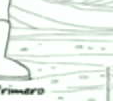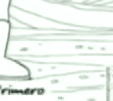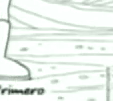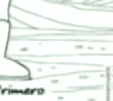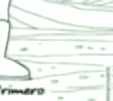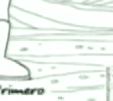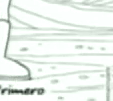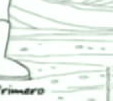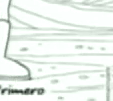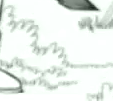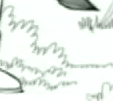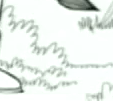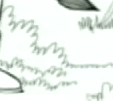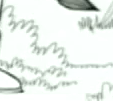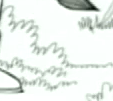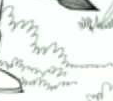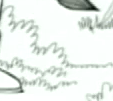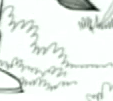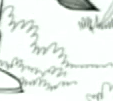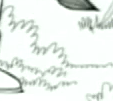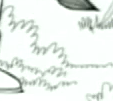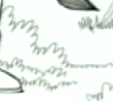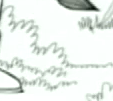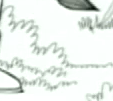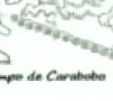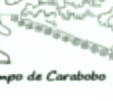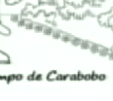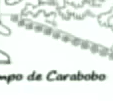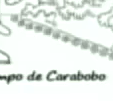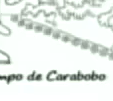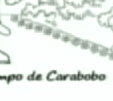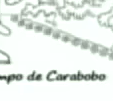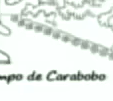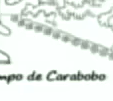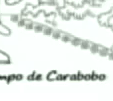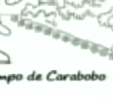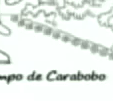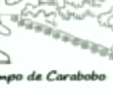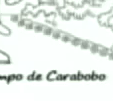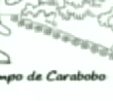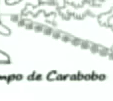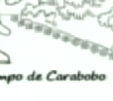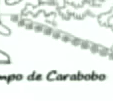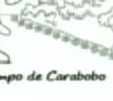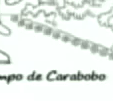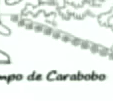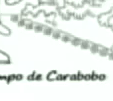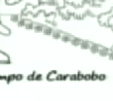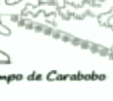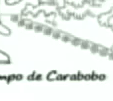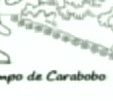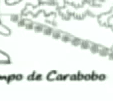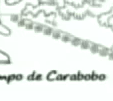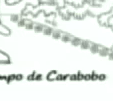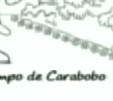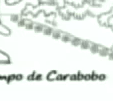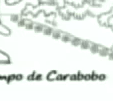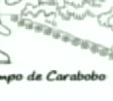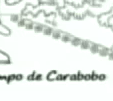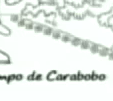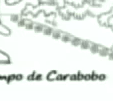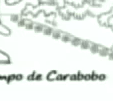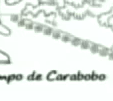las heroínas ahí está Páez aquí está el negro primero todo Bolívar